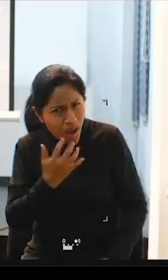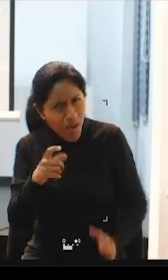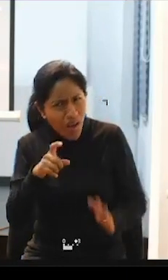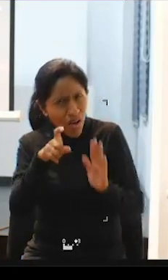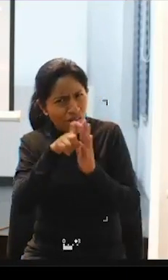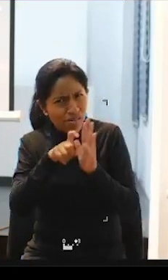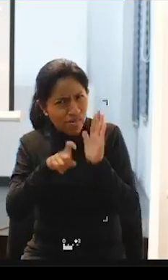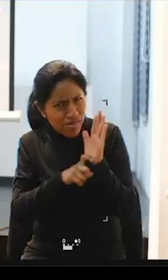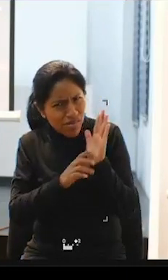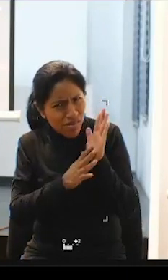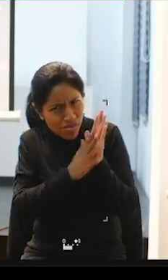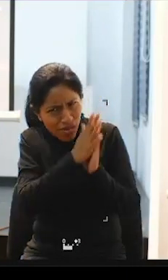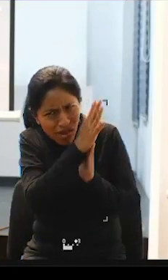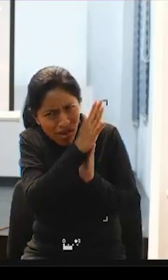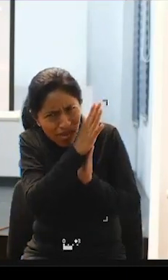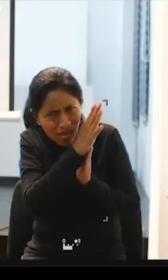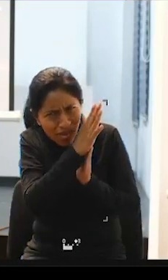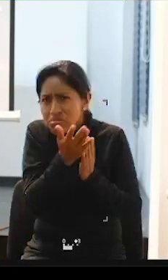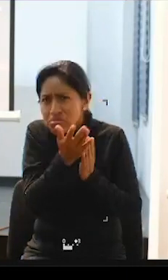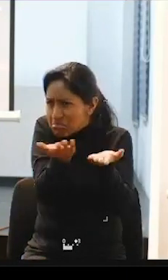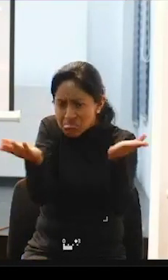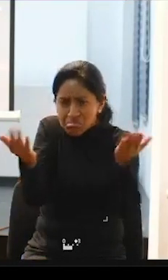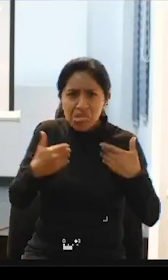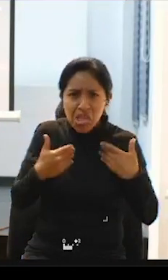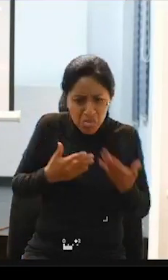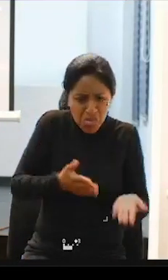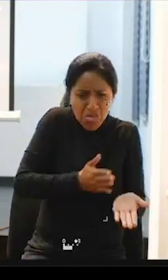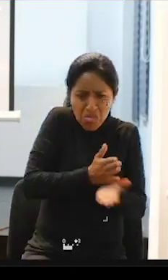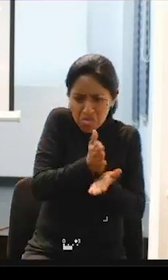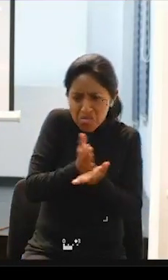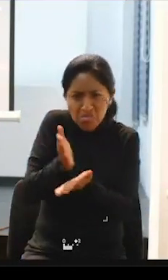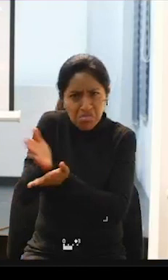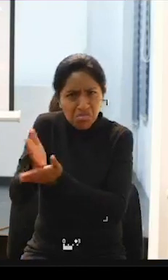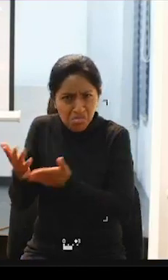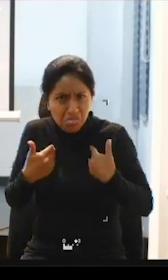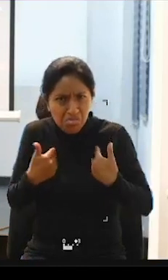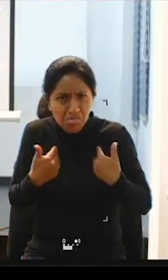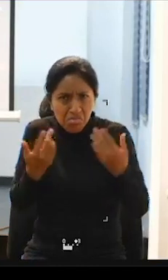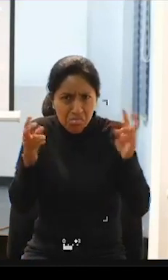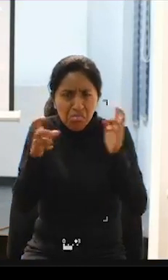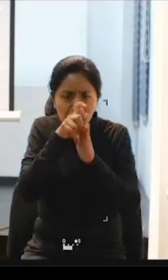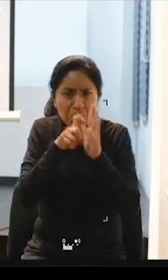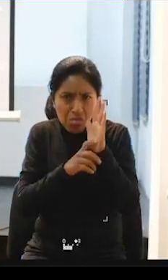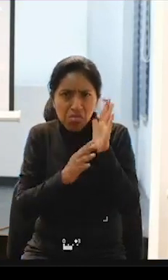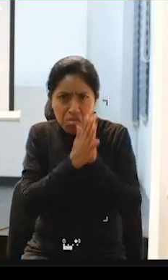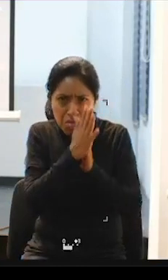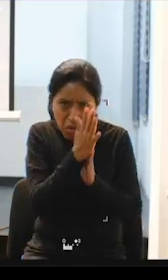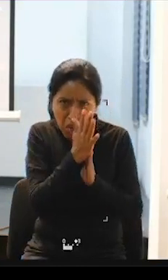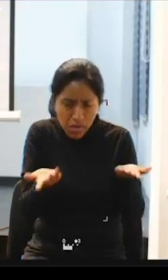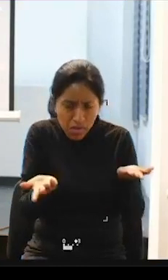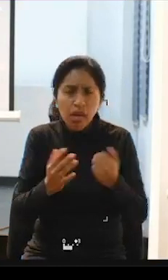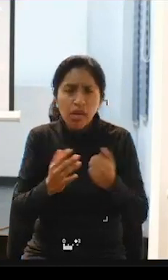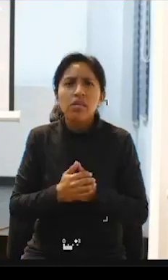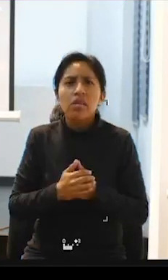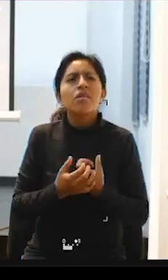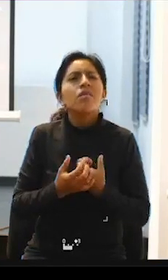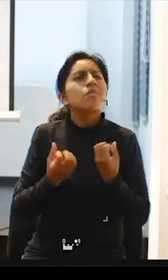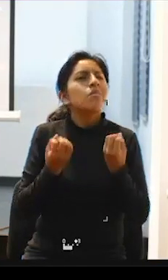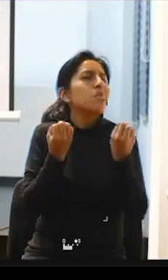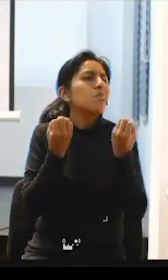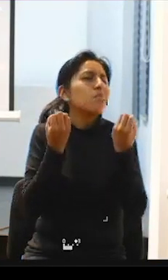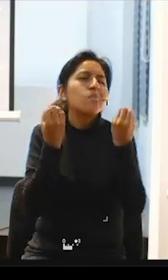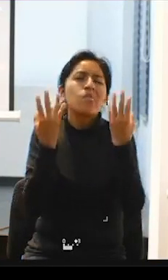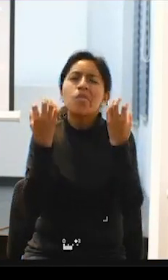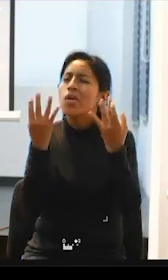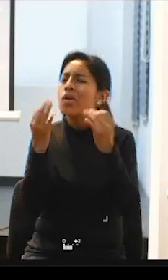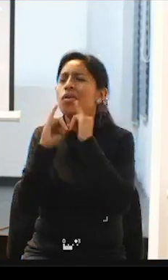es un derecho que todos tenemos que todo ser humano tiene y en las instituciones se han vulnerado nosotros tenemos